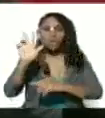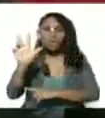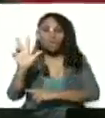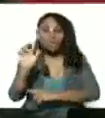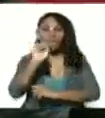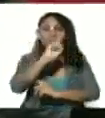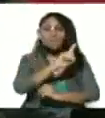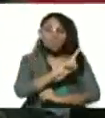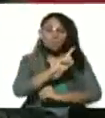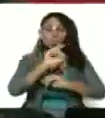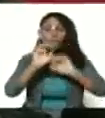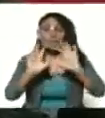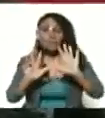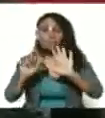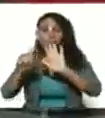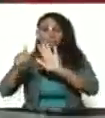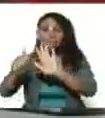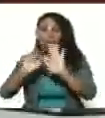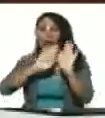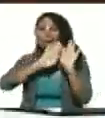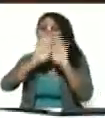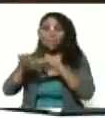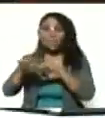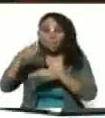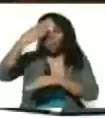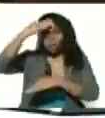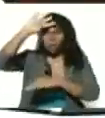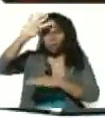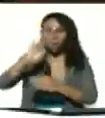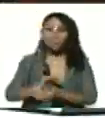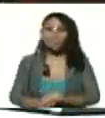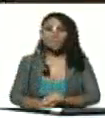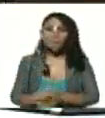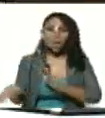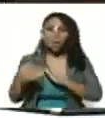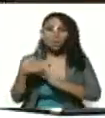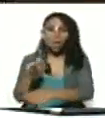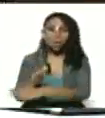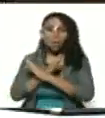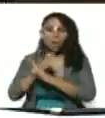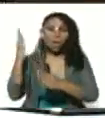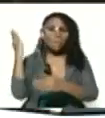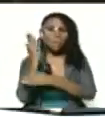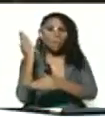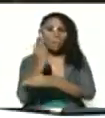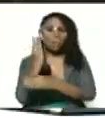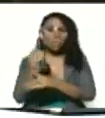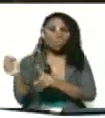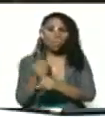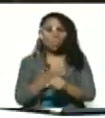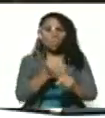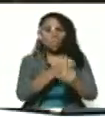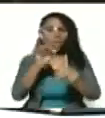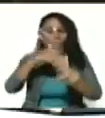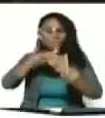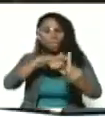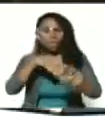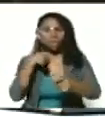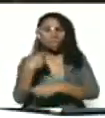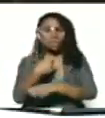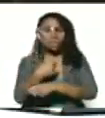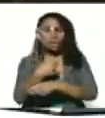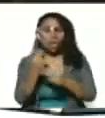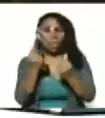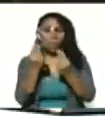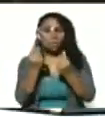193, 186 apoyen a Cuba contra el bloqueo, las sanciones, la tortura y la persecución financiera y